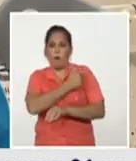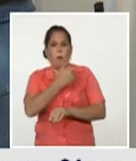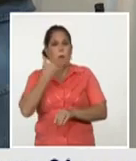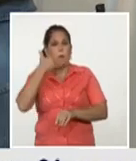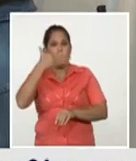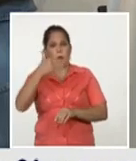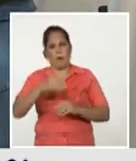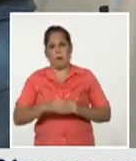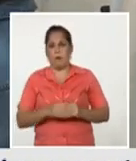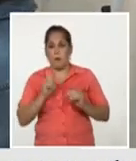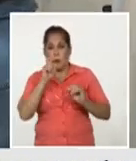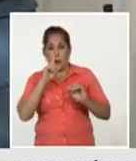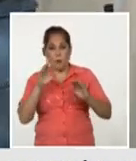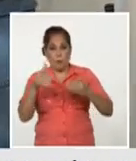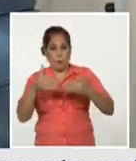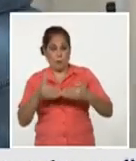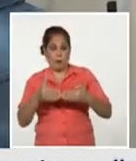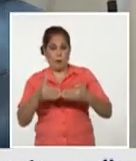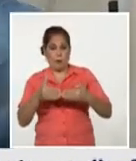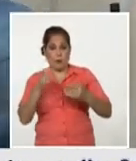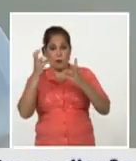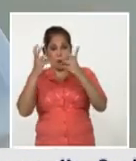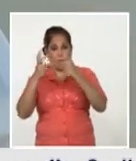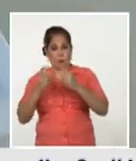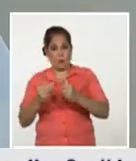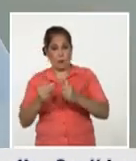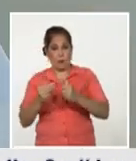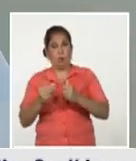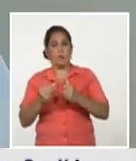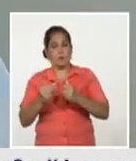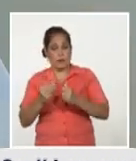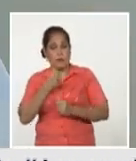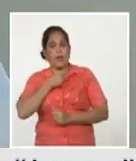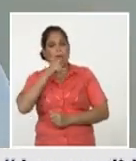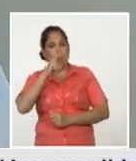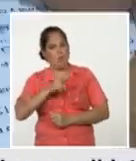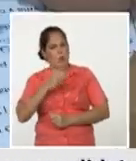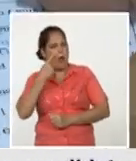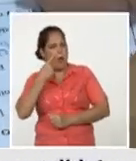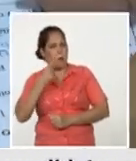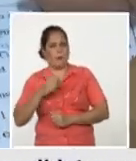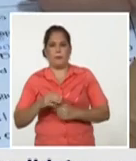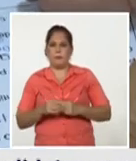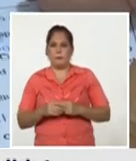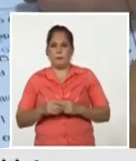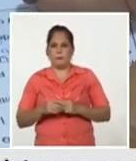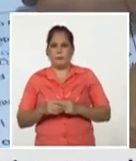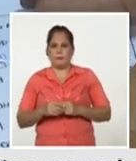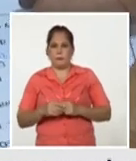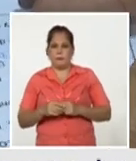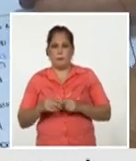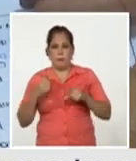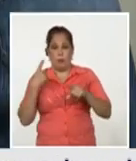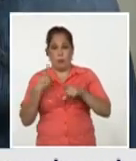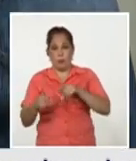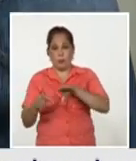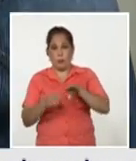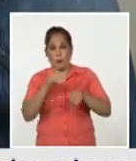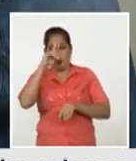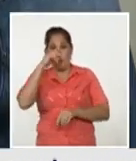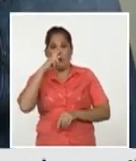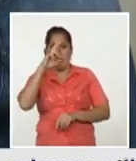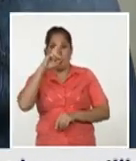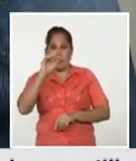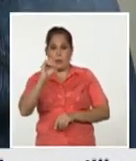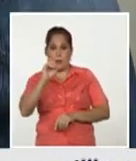¿cuándo concluyan estos resultados? cuando concluyan las evaluaciones de eficacia claro ahora marcha bien Soberana 02 pero